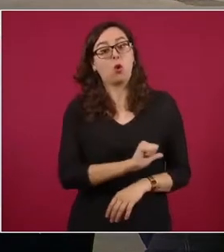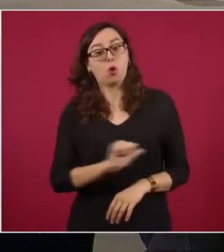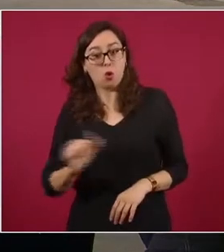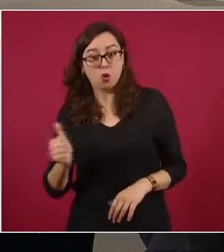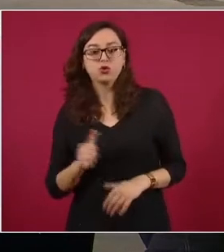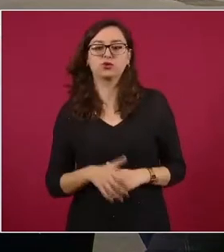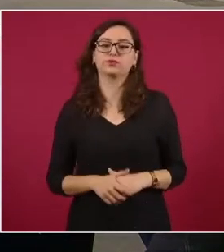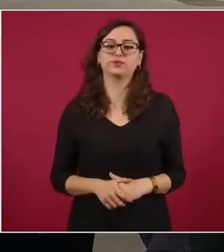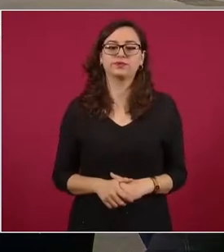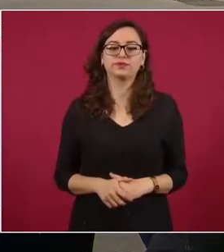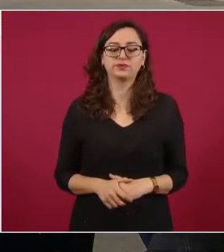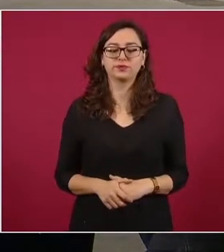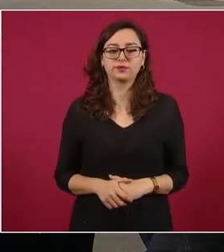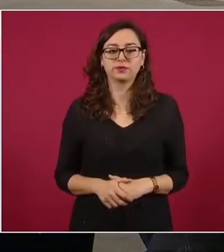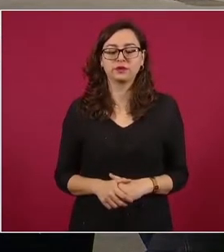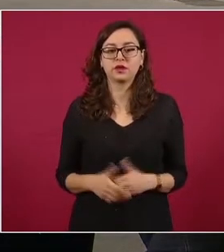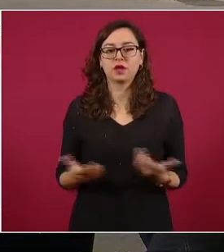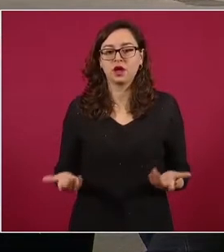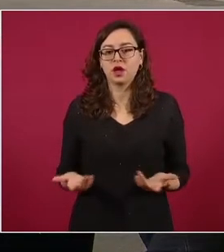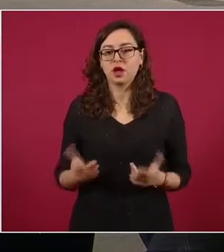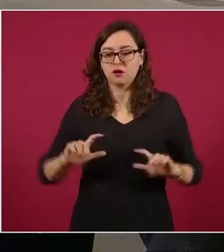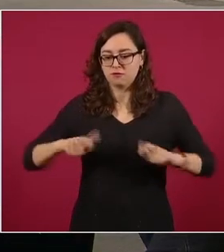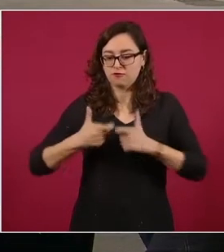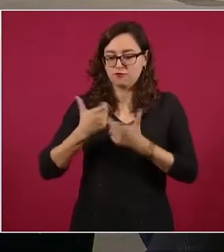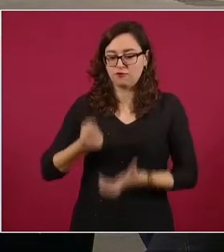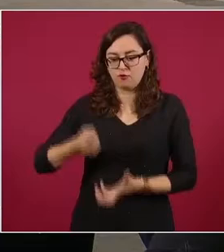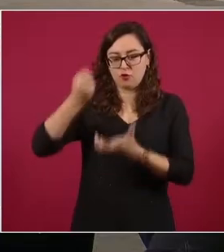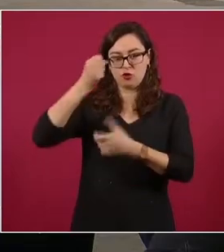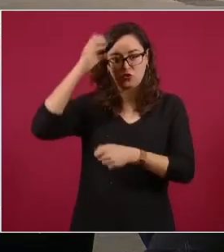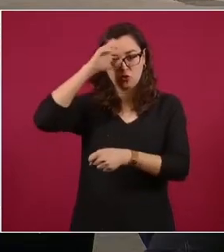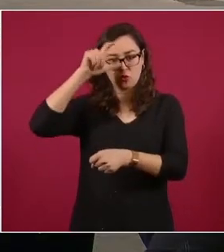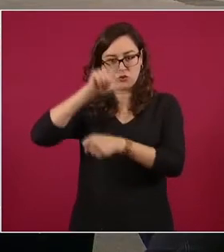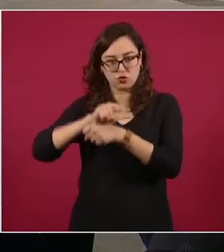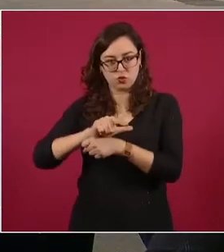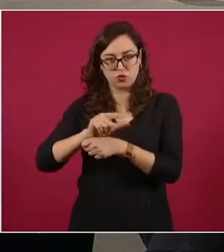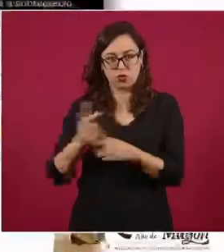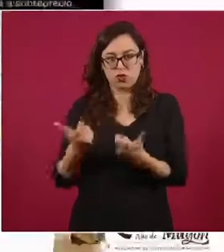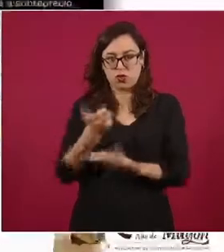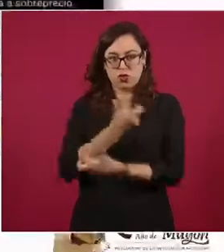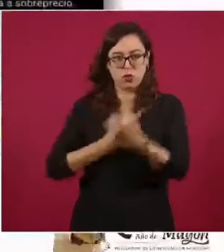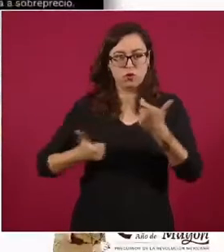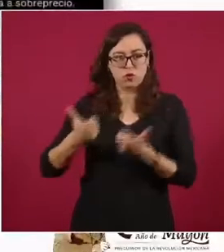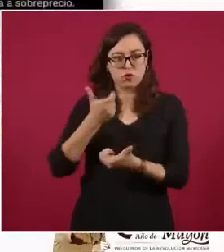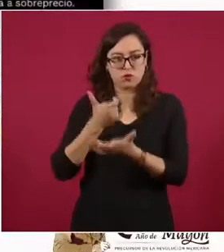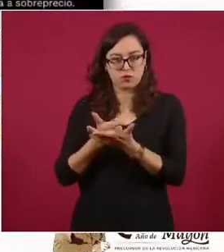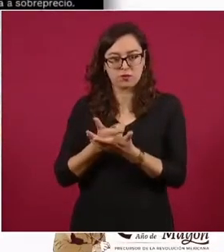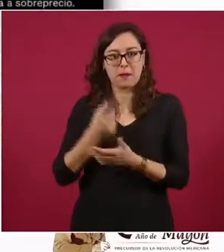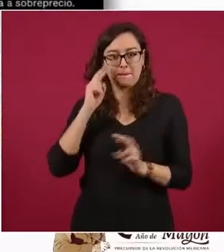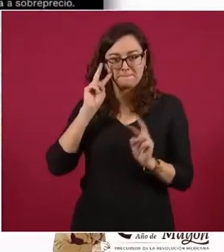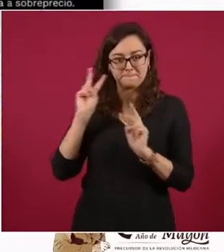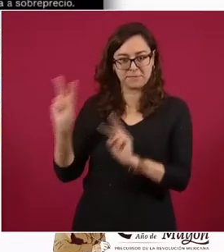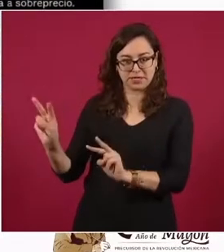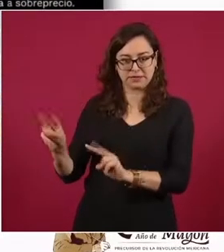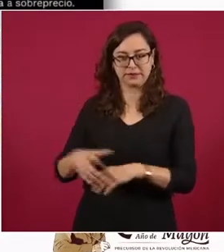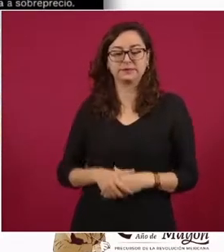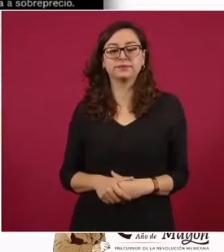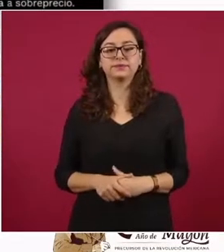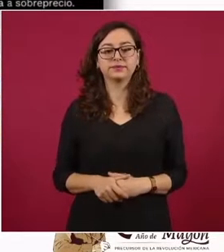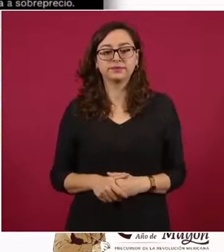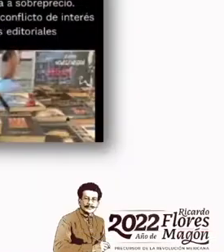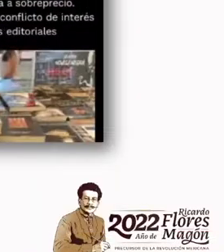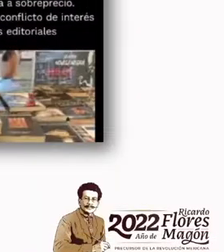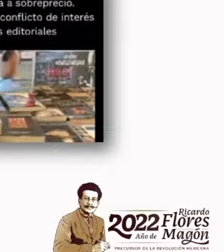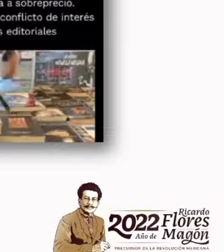Atacan con mentiras al Fondo de Cultura Económica. El Fondo de Cultura Económica durante estos cuatro años del gobierno del